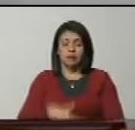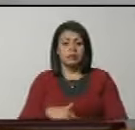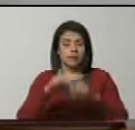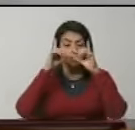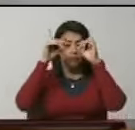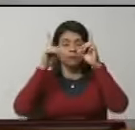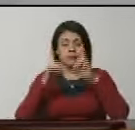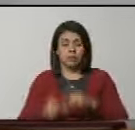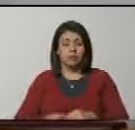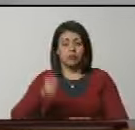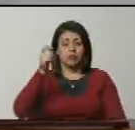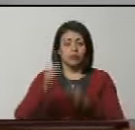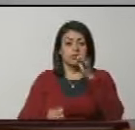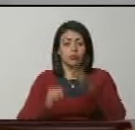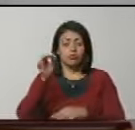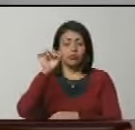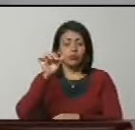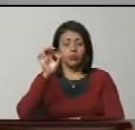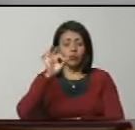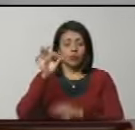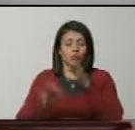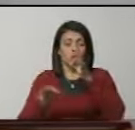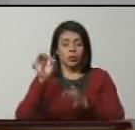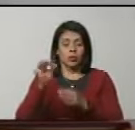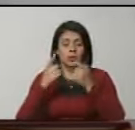la Corte Internacional de Justicia.